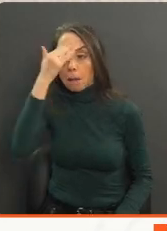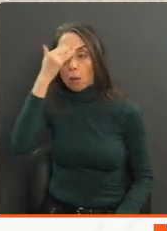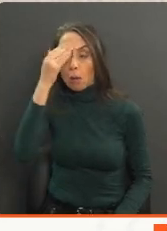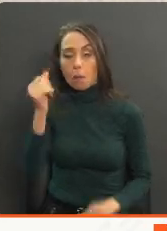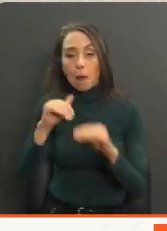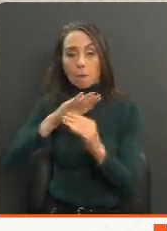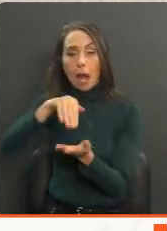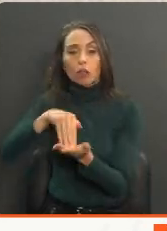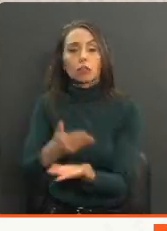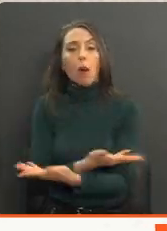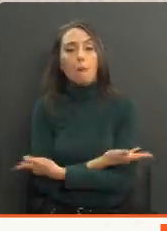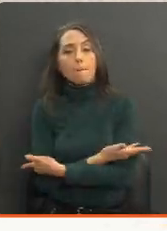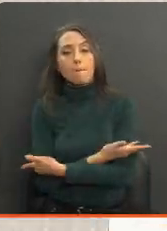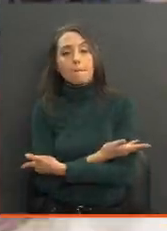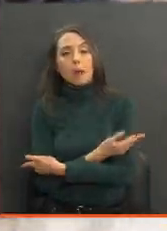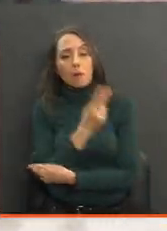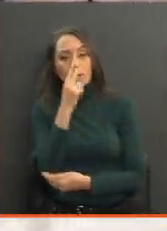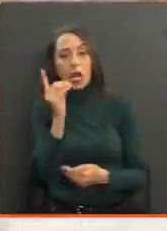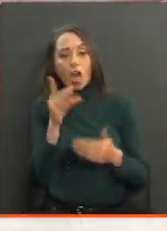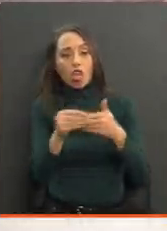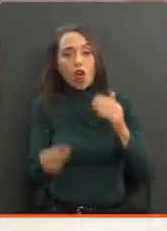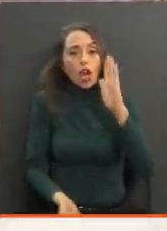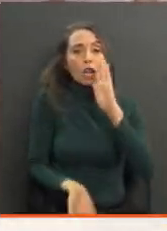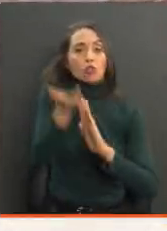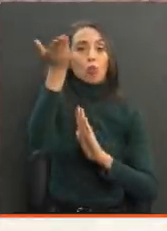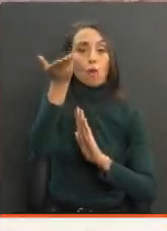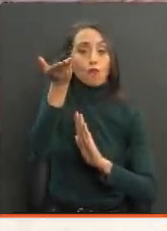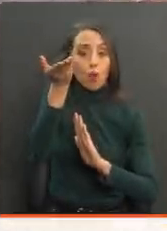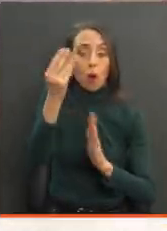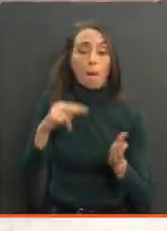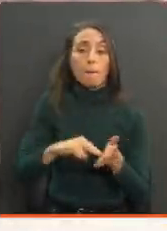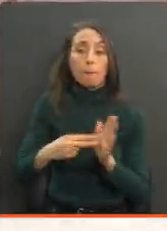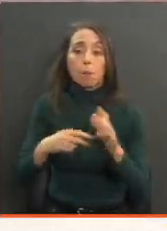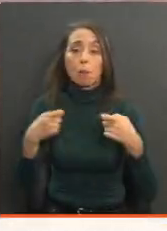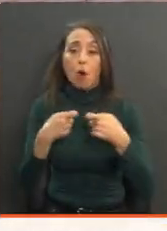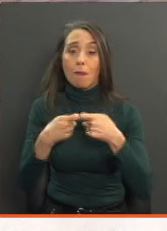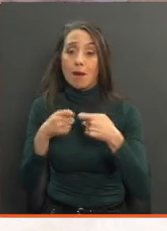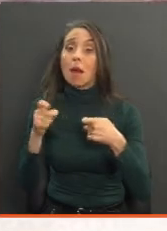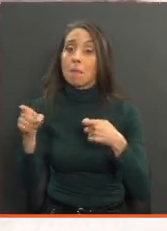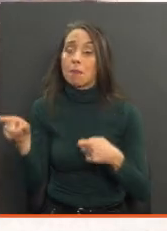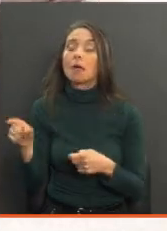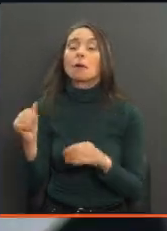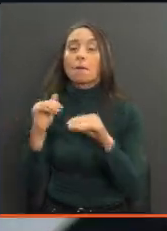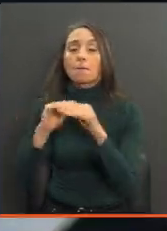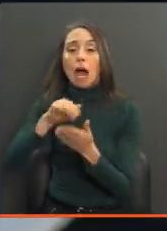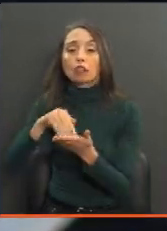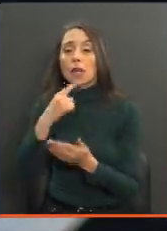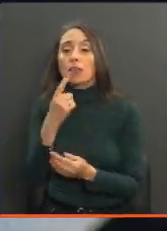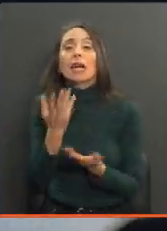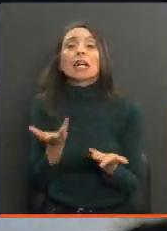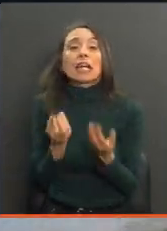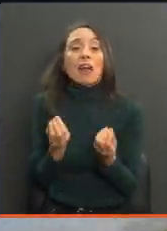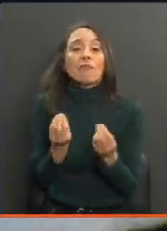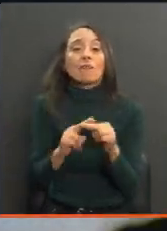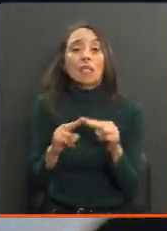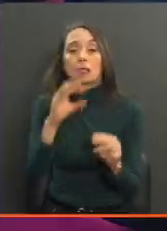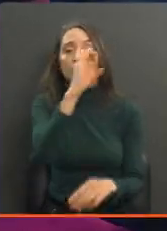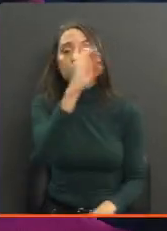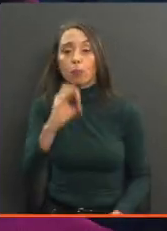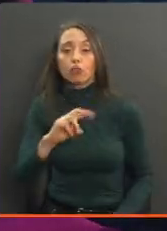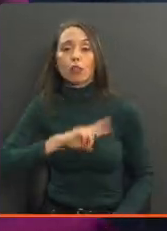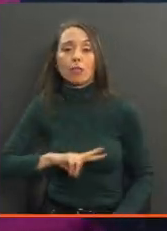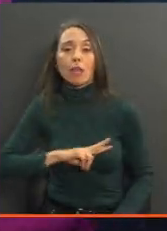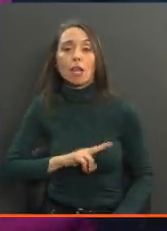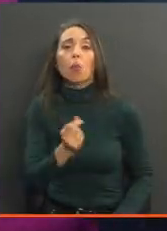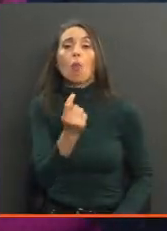Central frente al alza del precio del dólar. Polémica a la espera de que el Banco Central comunique su decisión respecto a la tasa de interés la próxima